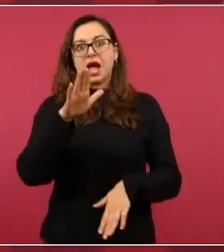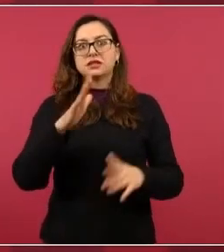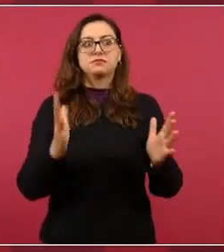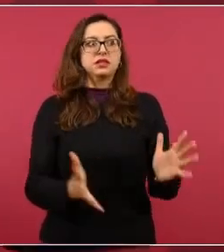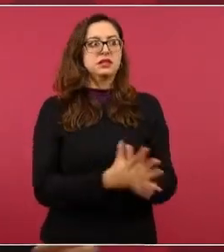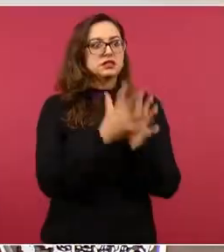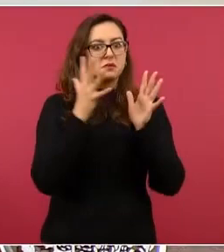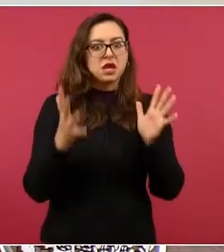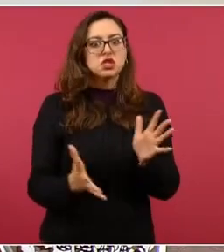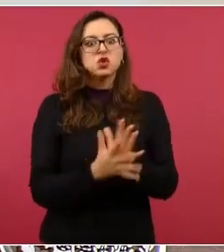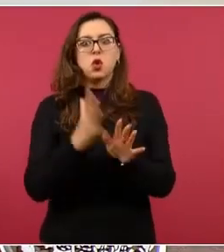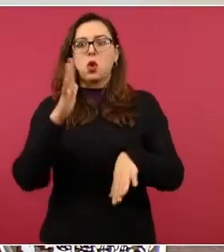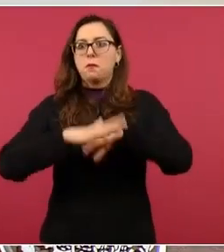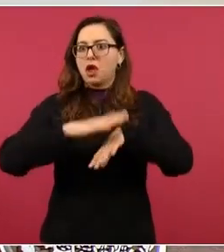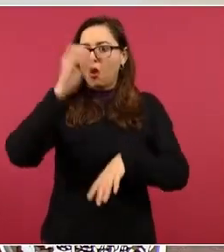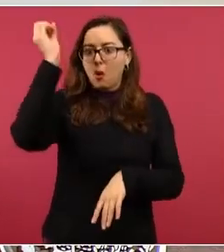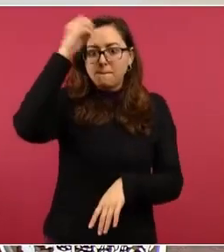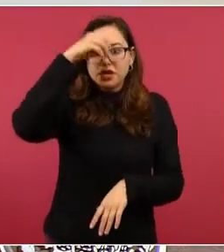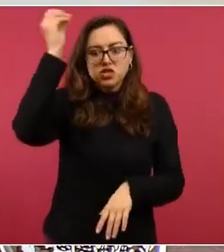Estados Unidos.